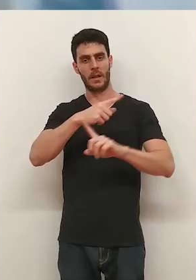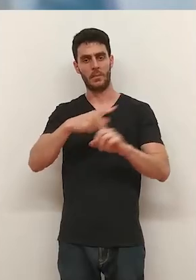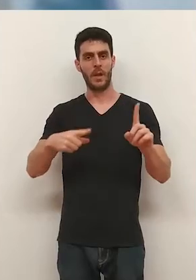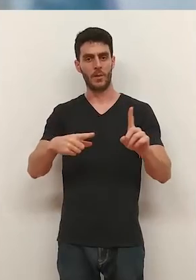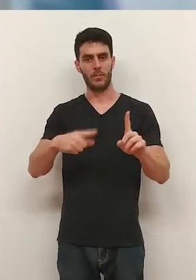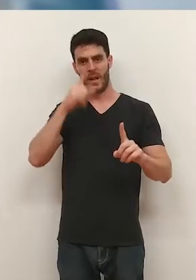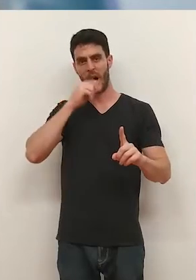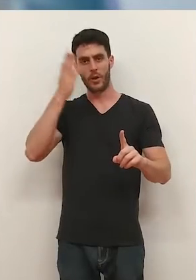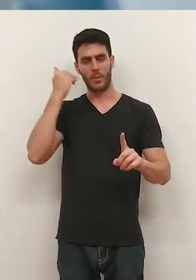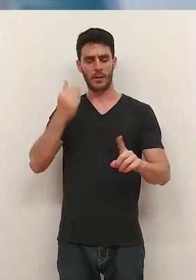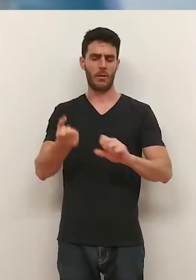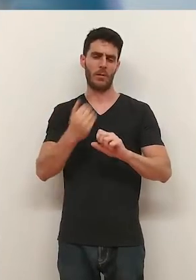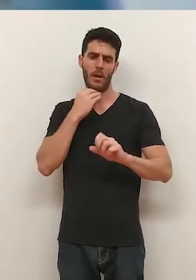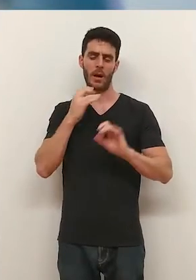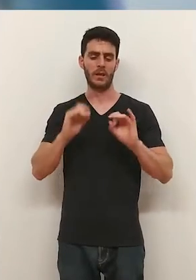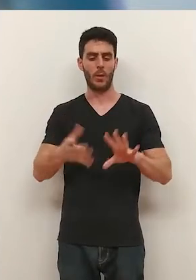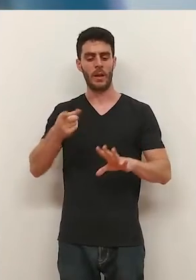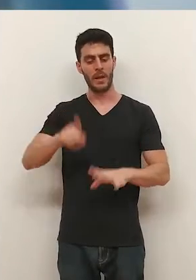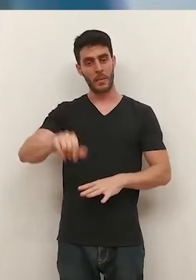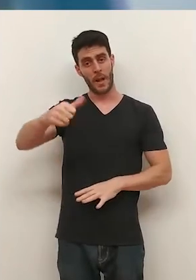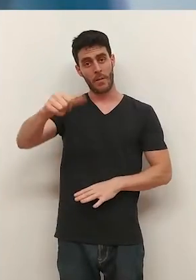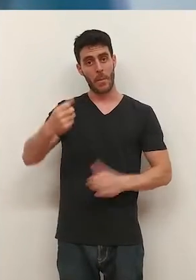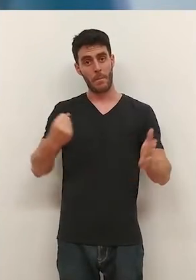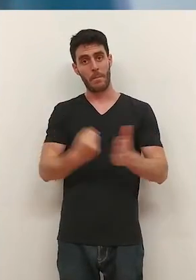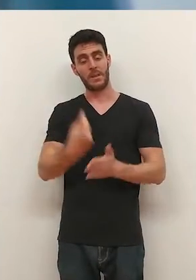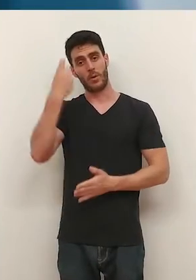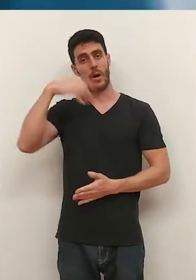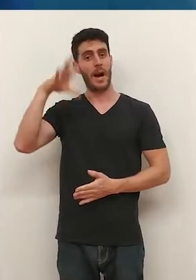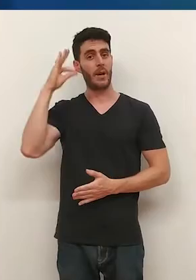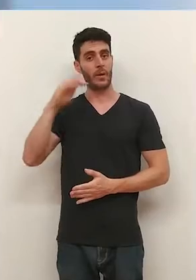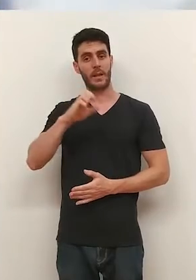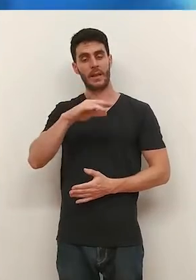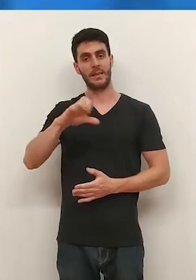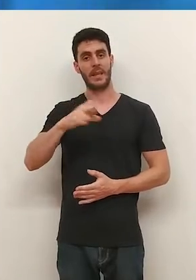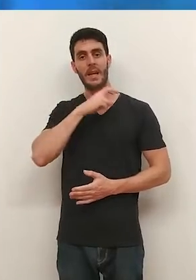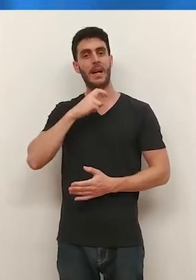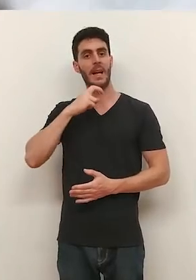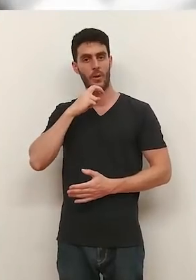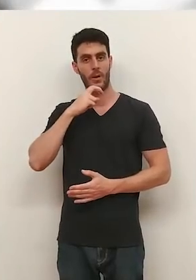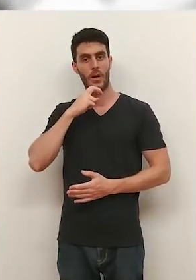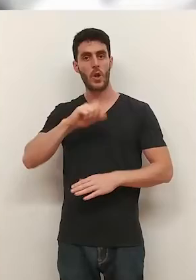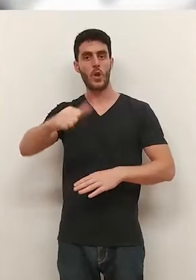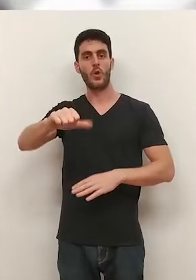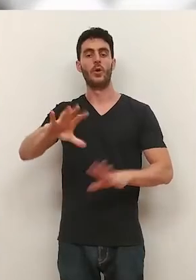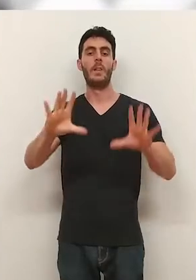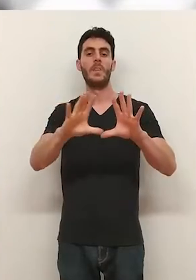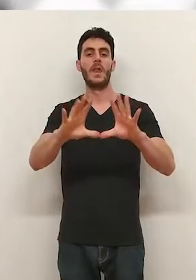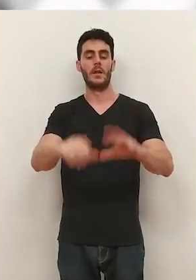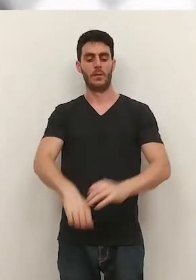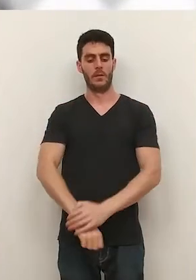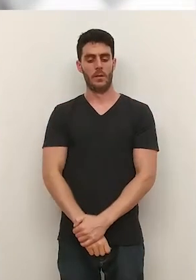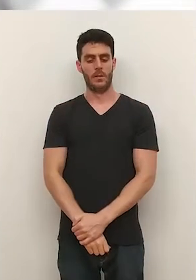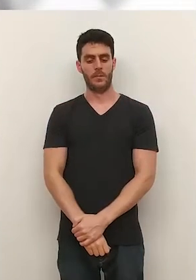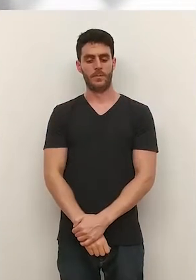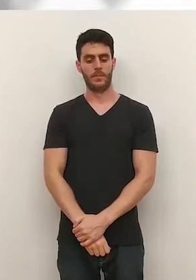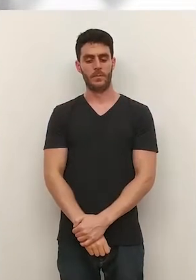media ha sido de 7,5, prácticamente igual que el curso pasado. Y la calificación más alta ha sido para una alumna de Teresianas de Calahorra con un